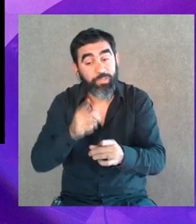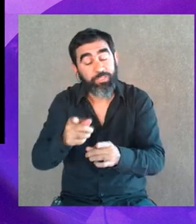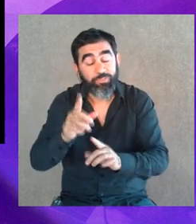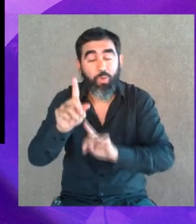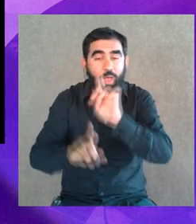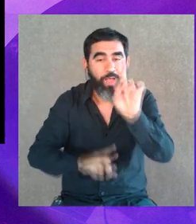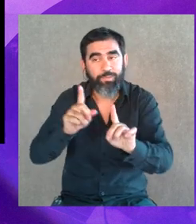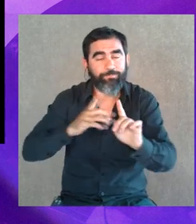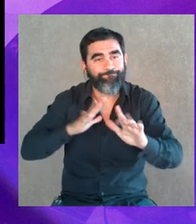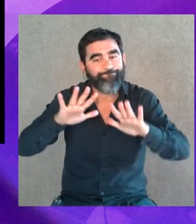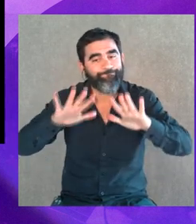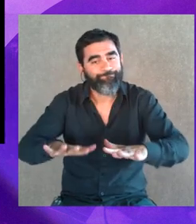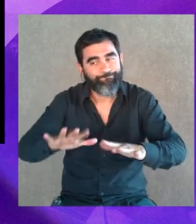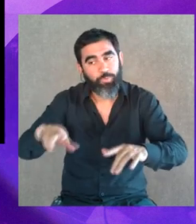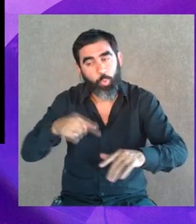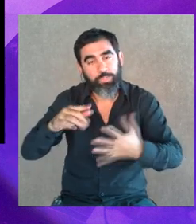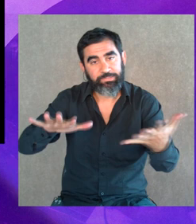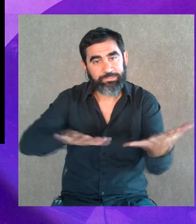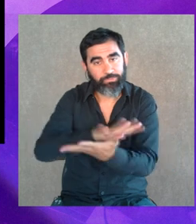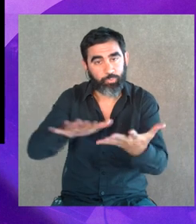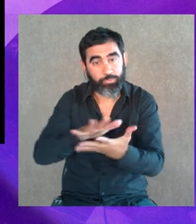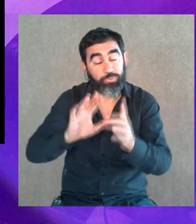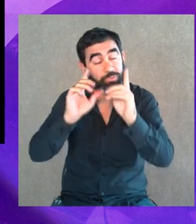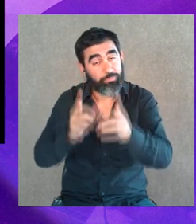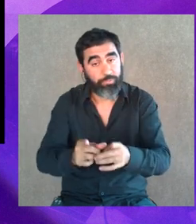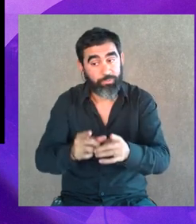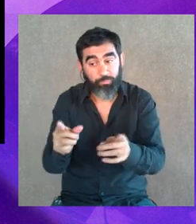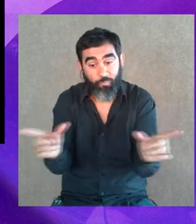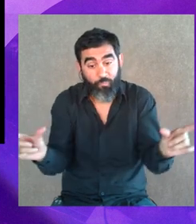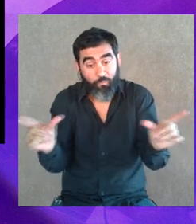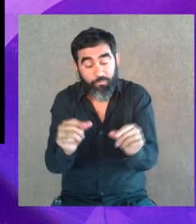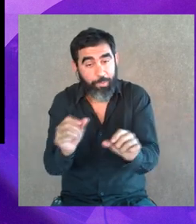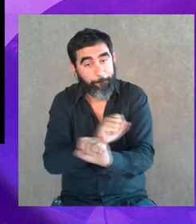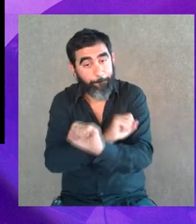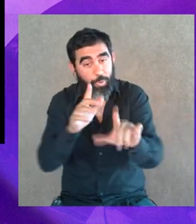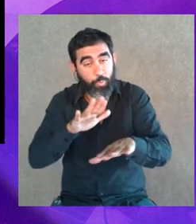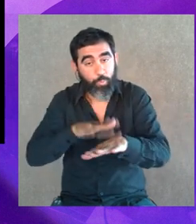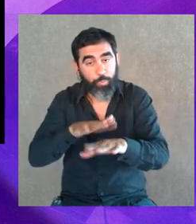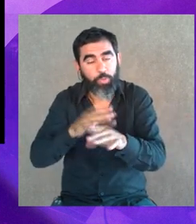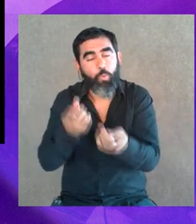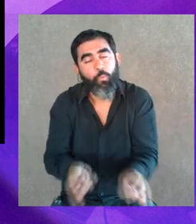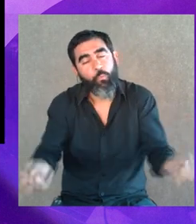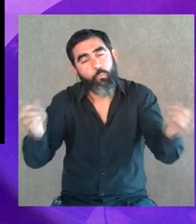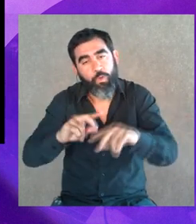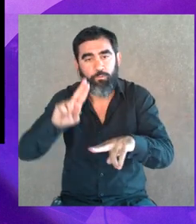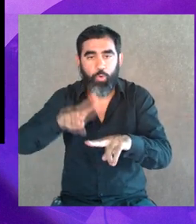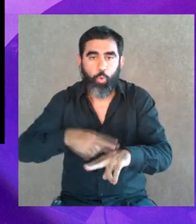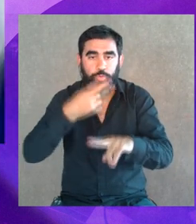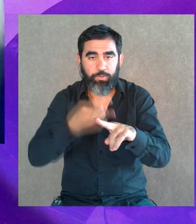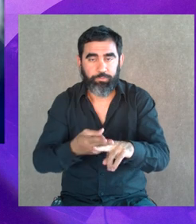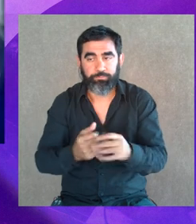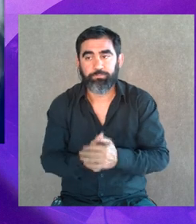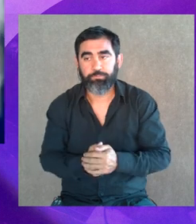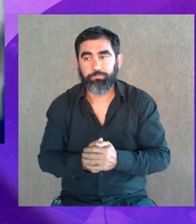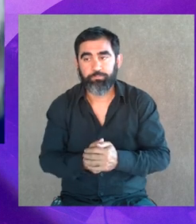pone una pausa en estas otras situaciones, que una vez pasado el peor peligro, vuelve a explotar, ¿no?